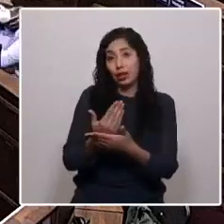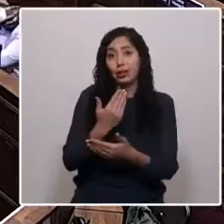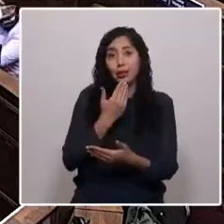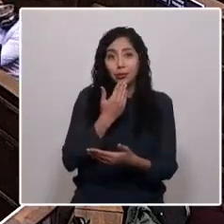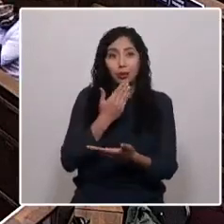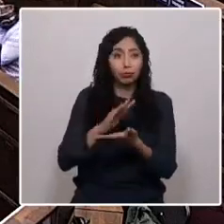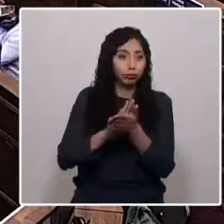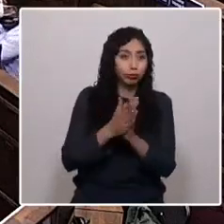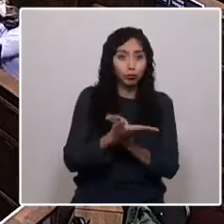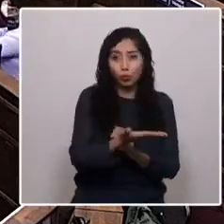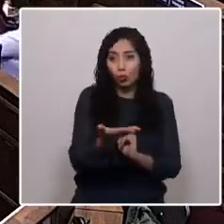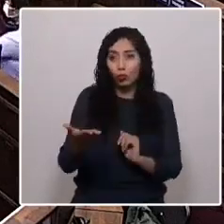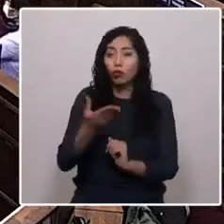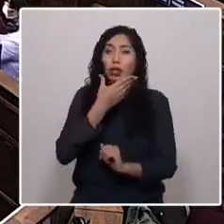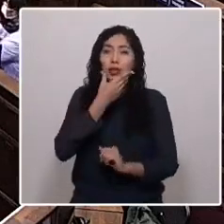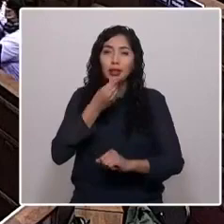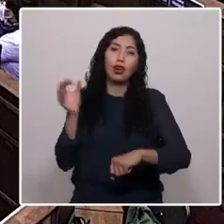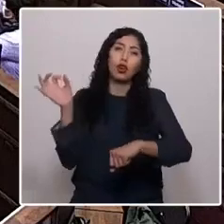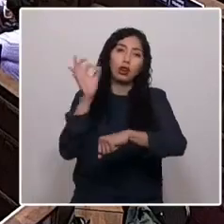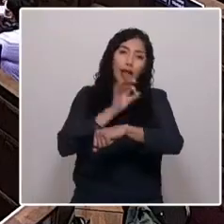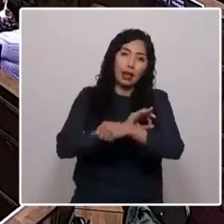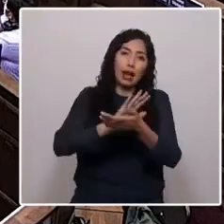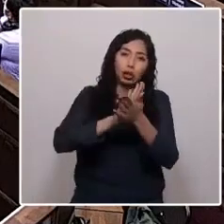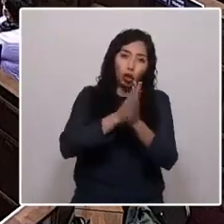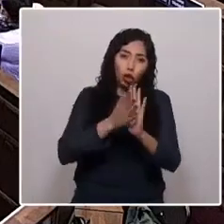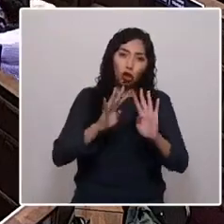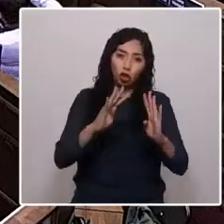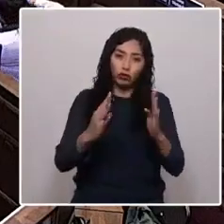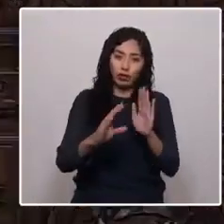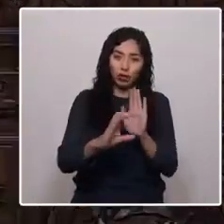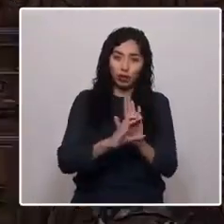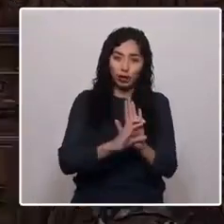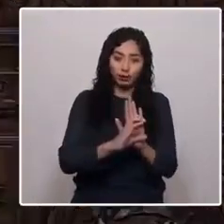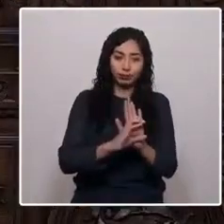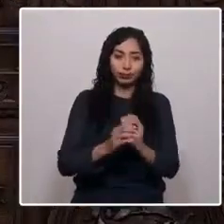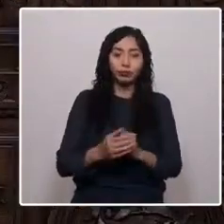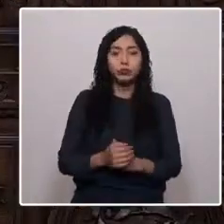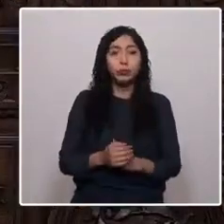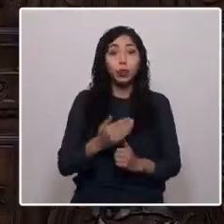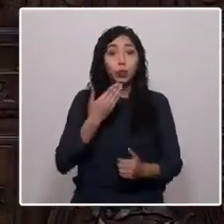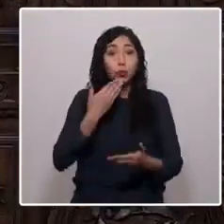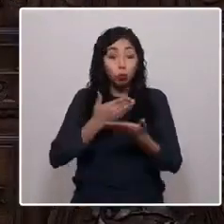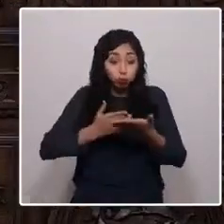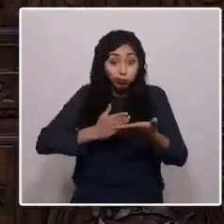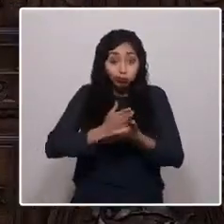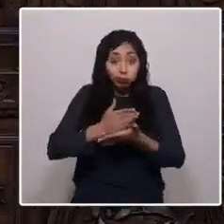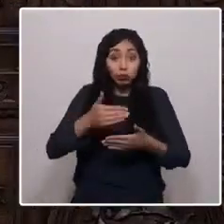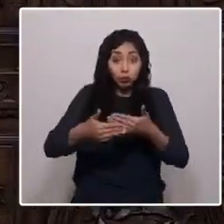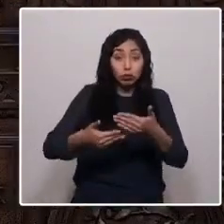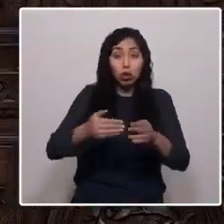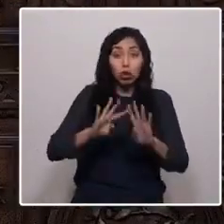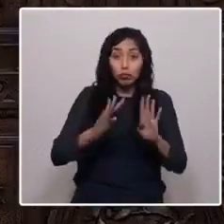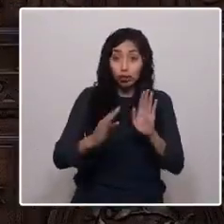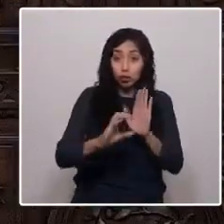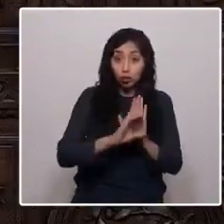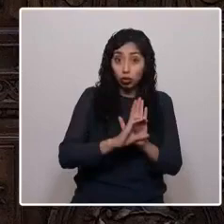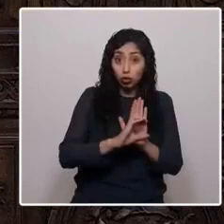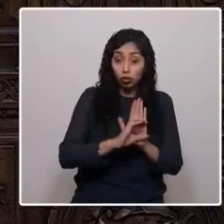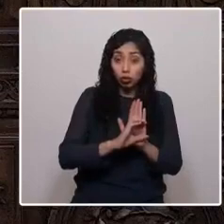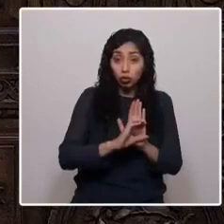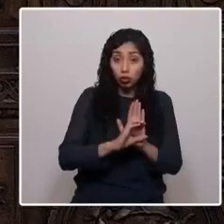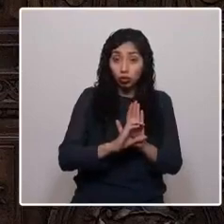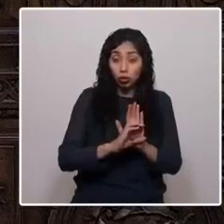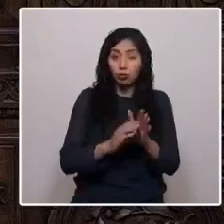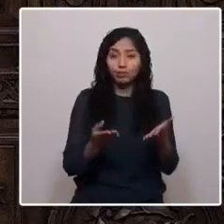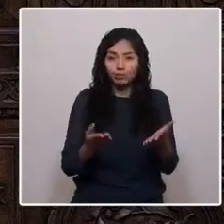una linda jornada para todos los convencionales. Desde que comenzamos a funcionar como Convención Constitucional, con